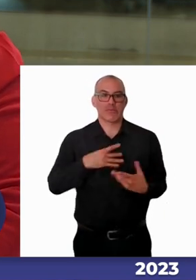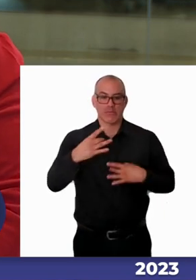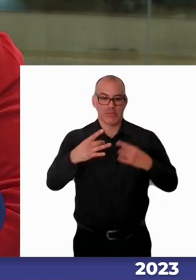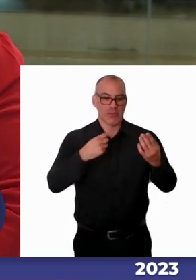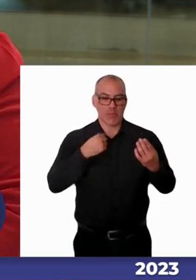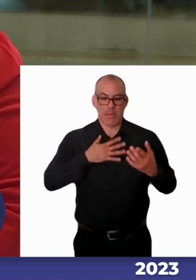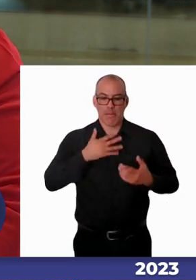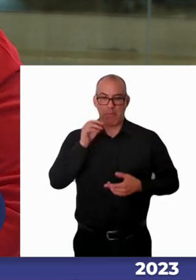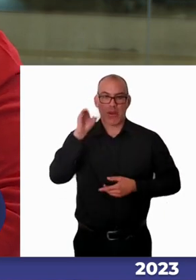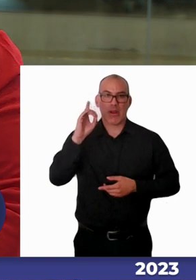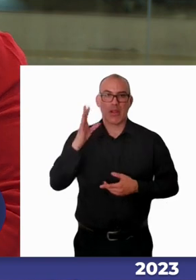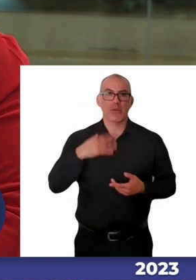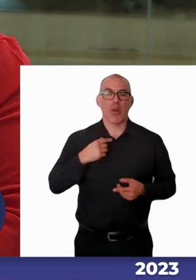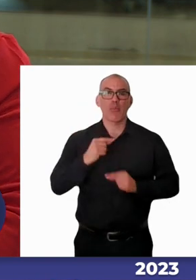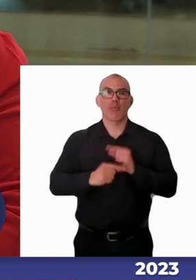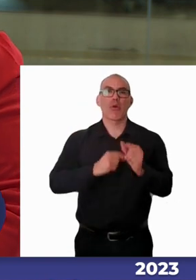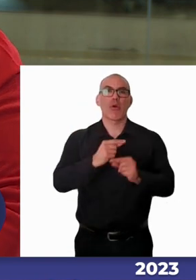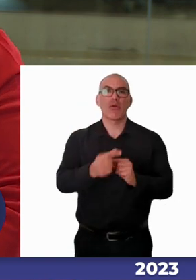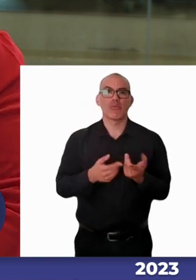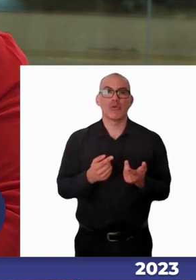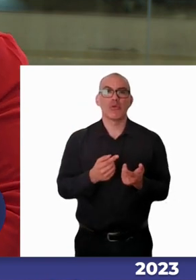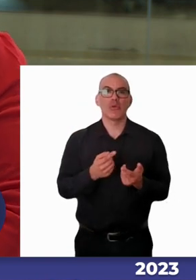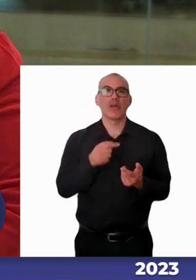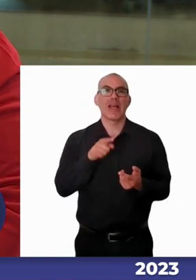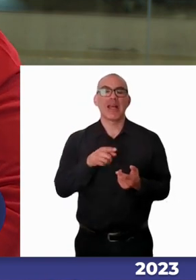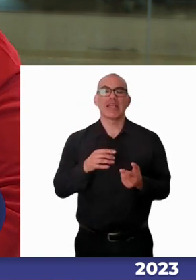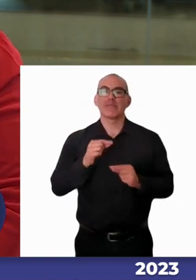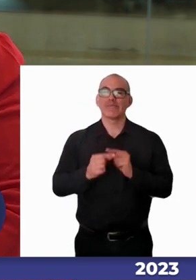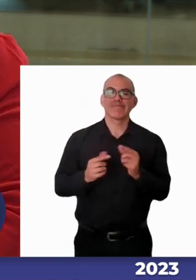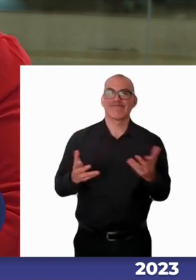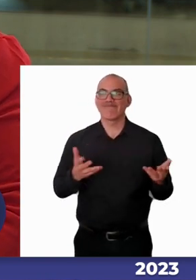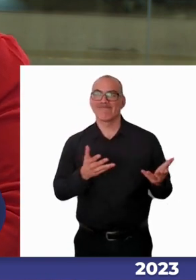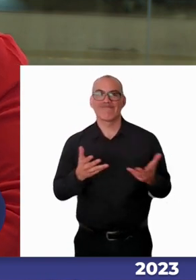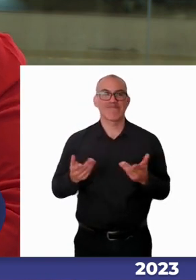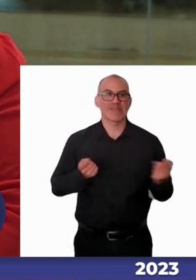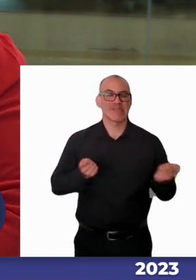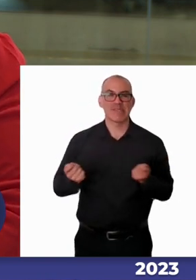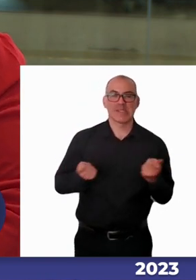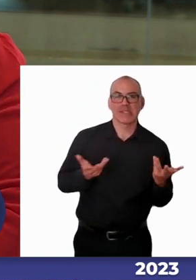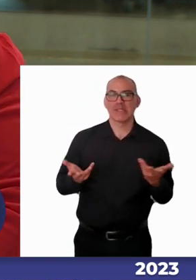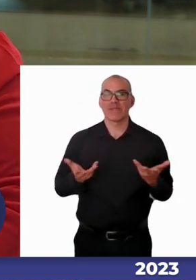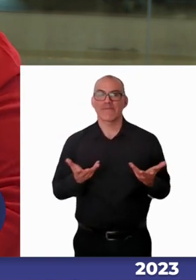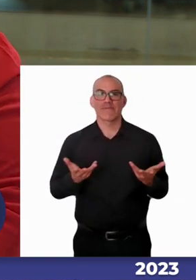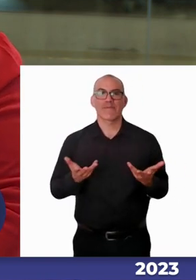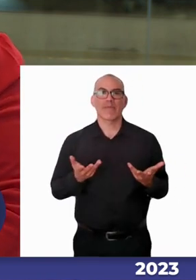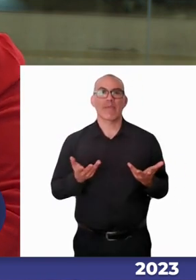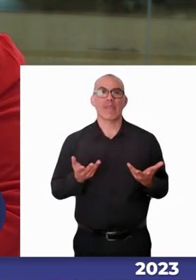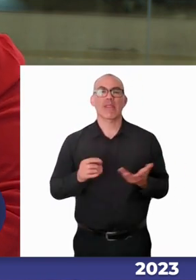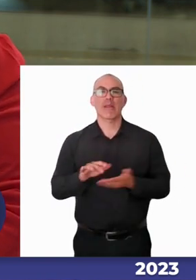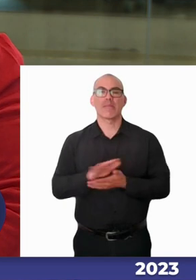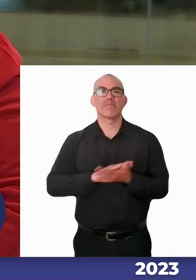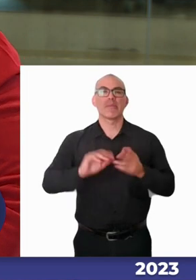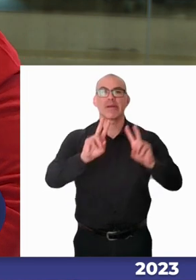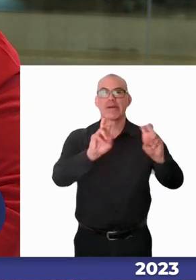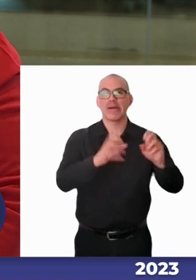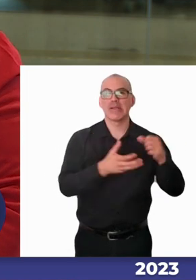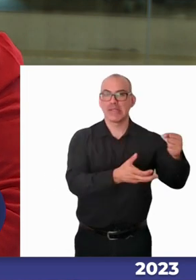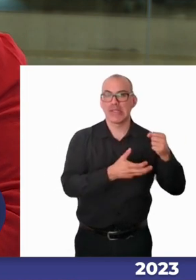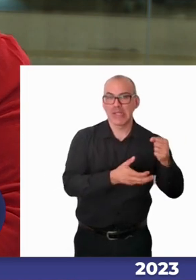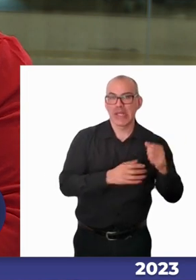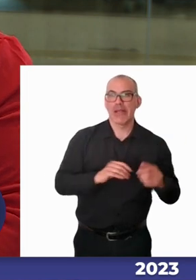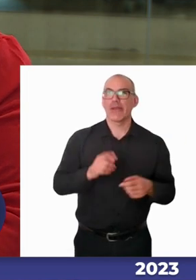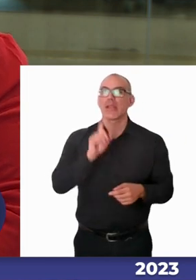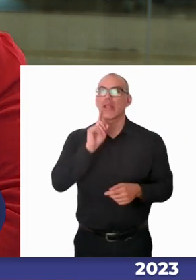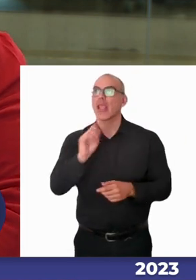empezar a plantearlo y ahí va en el juego de tira y maneje de la institución, cuenta con los recursos, con los profesionales, sino cuenta